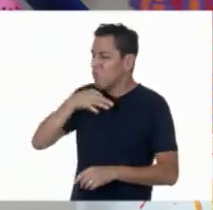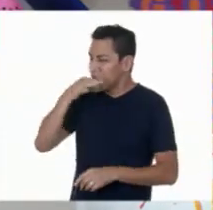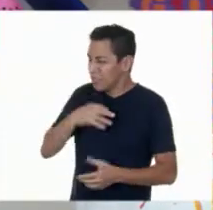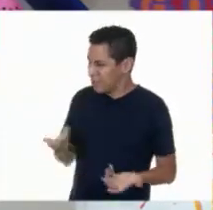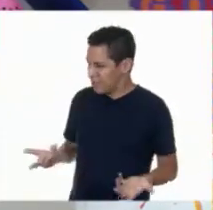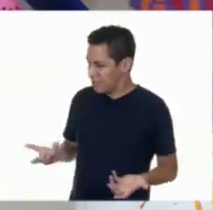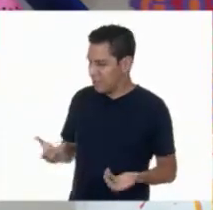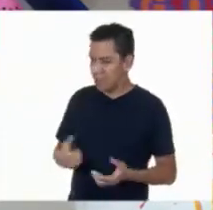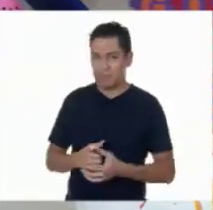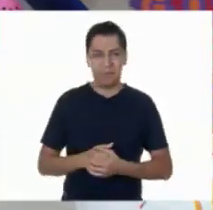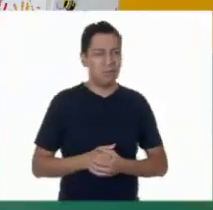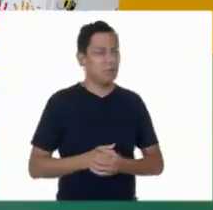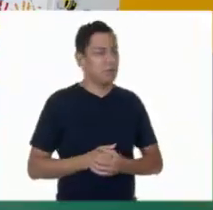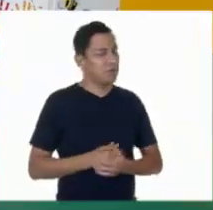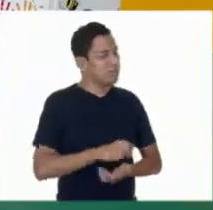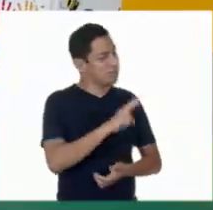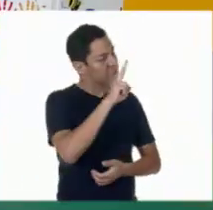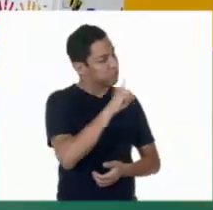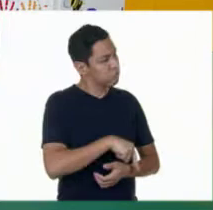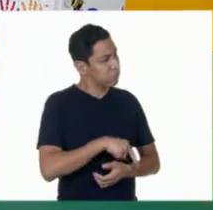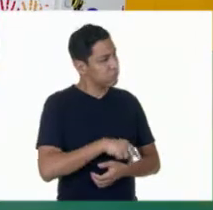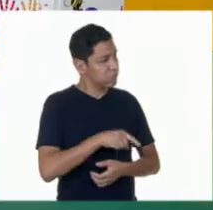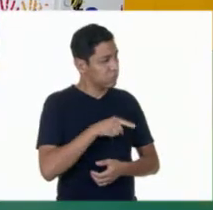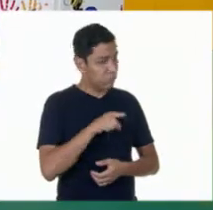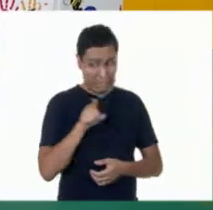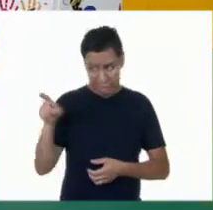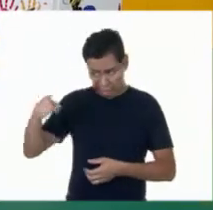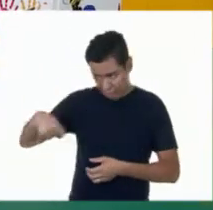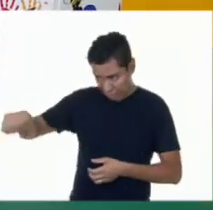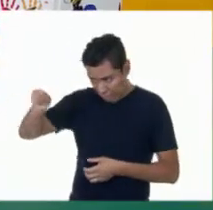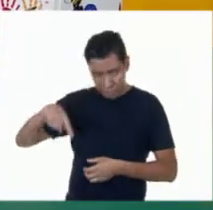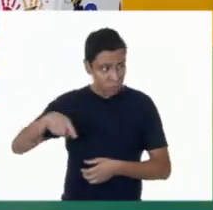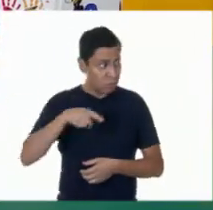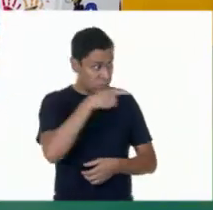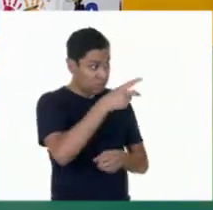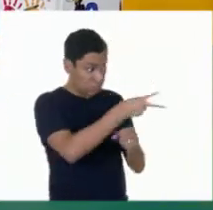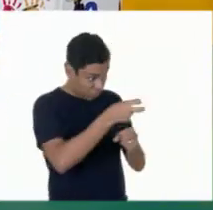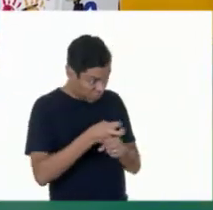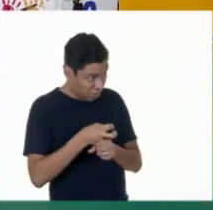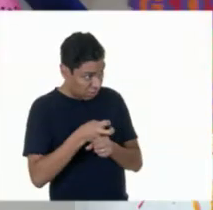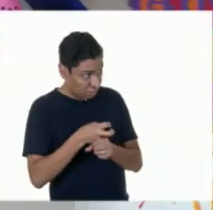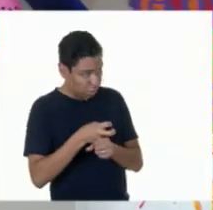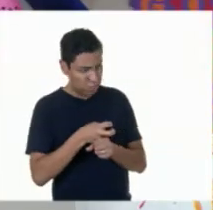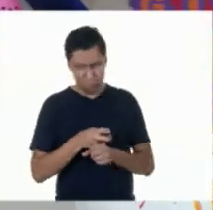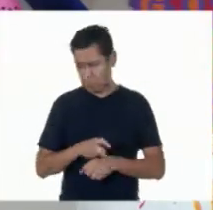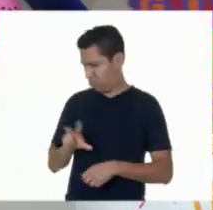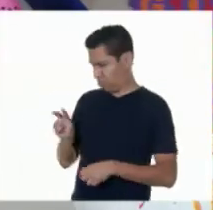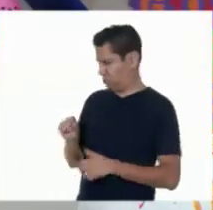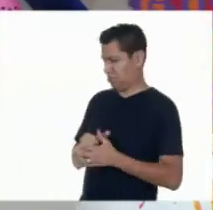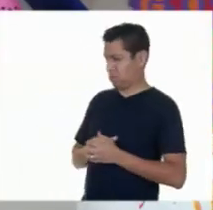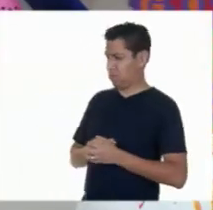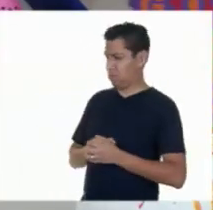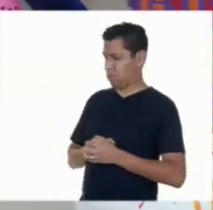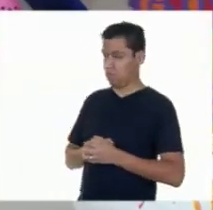en casa. Ale, ¿a ti también te llegó la invitación? ¿No? ¿Por qué lo dices? Pues porque